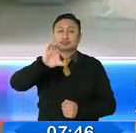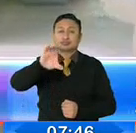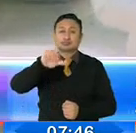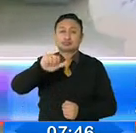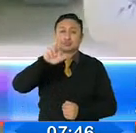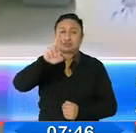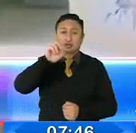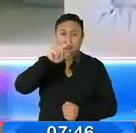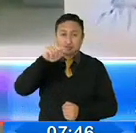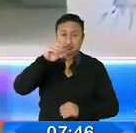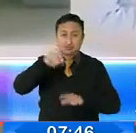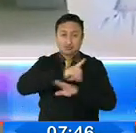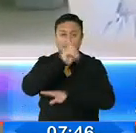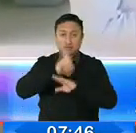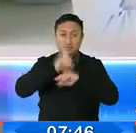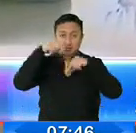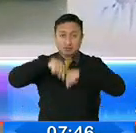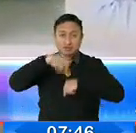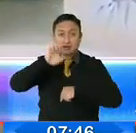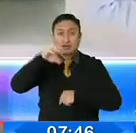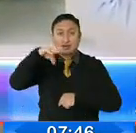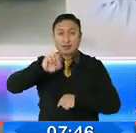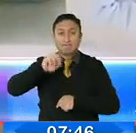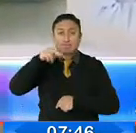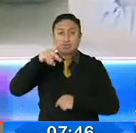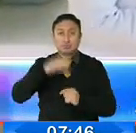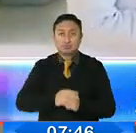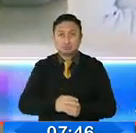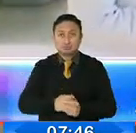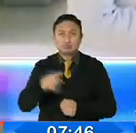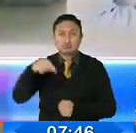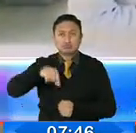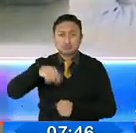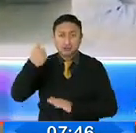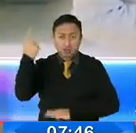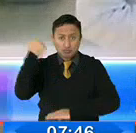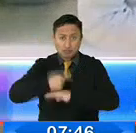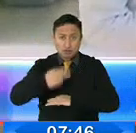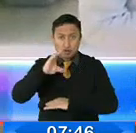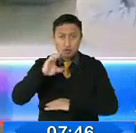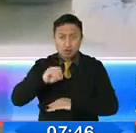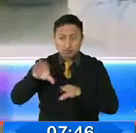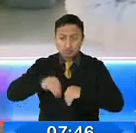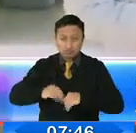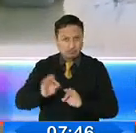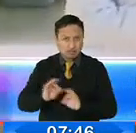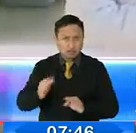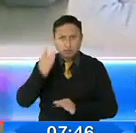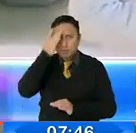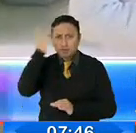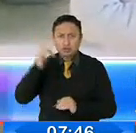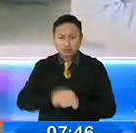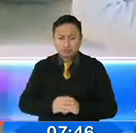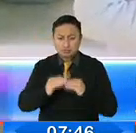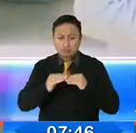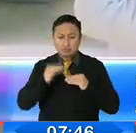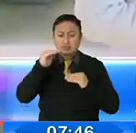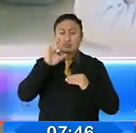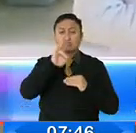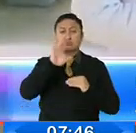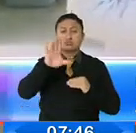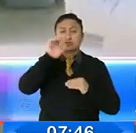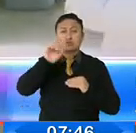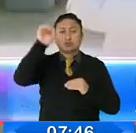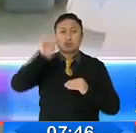terminales del EMAP. Ricardo, buenos días. Coméntenos, ¿por qué ustedes todavía no acatan la disposición del COE Nacional de incrementar a 75